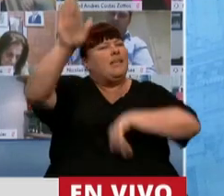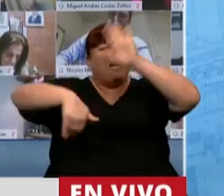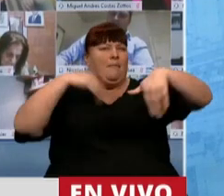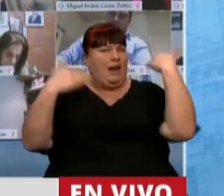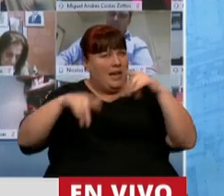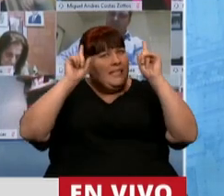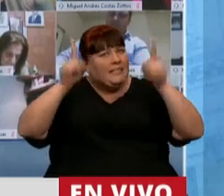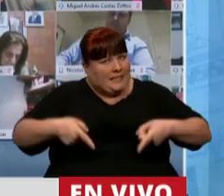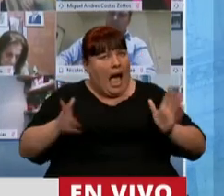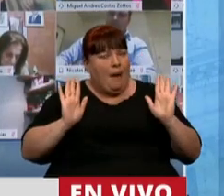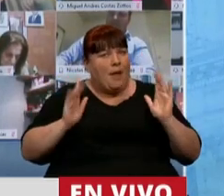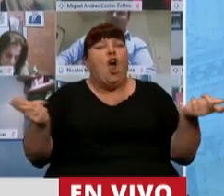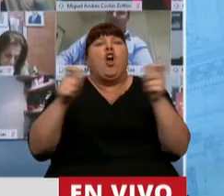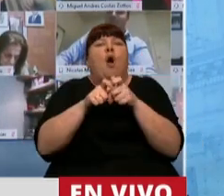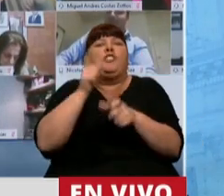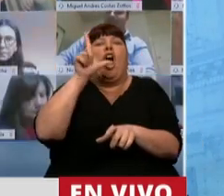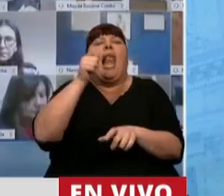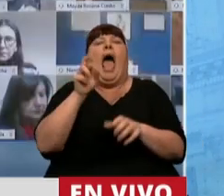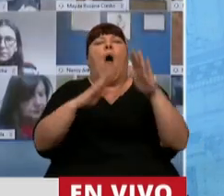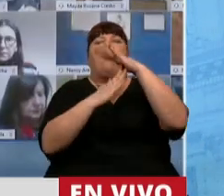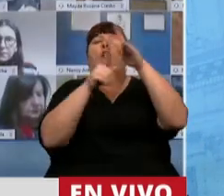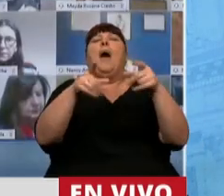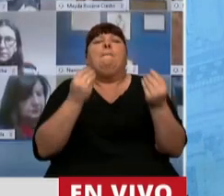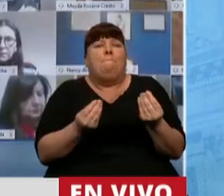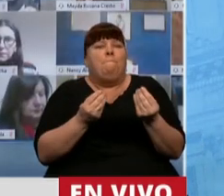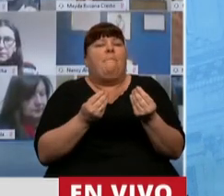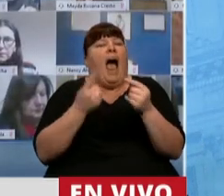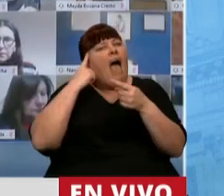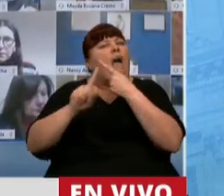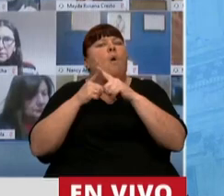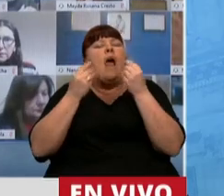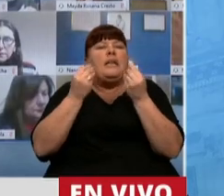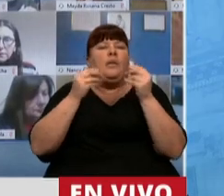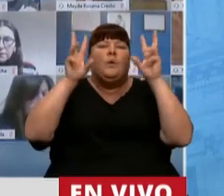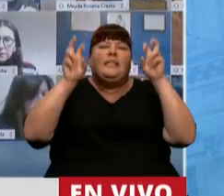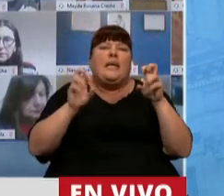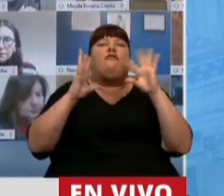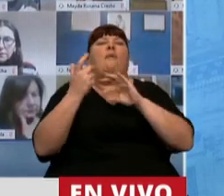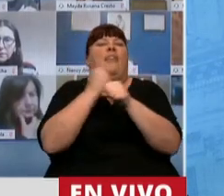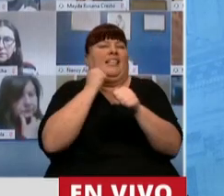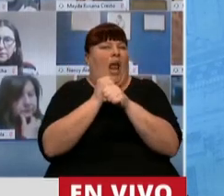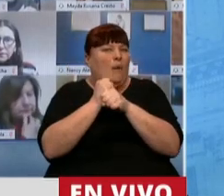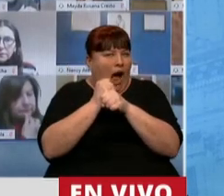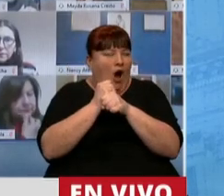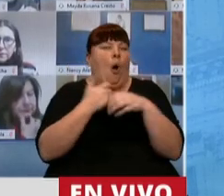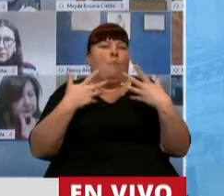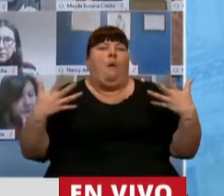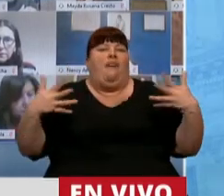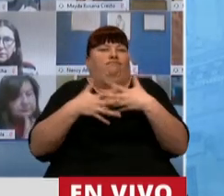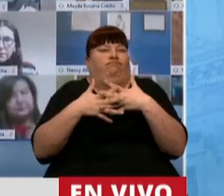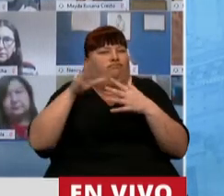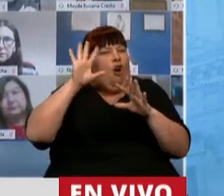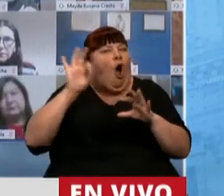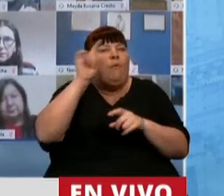inmediatamente también a la Comisión de Labor Parlamentaria para que puedan definir y afinar un criterio de funcionamiento que permita unificar